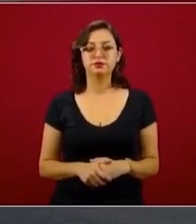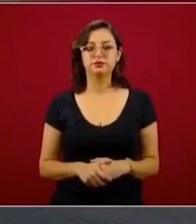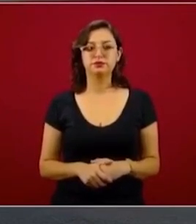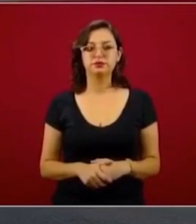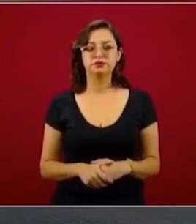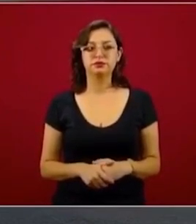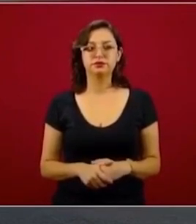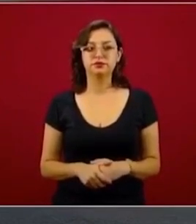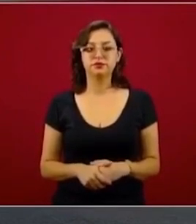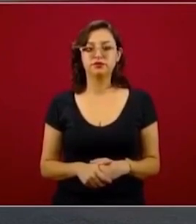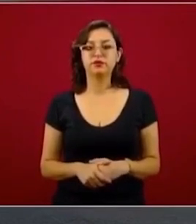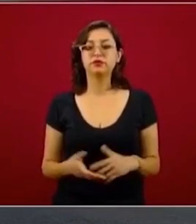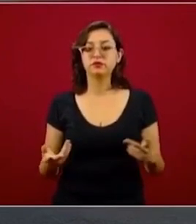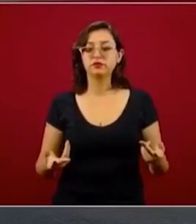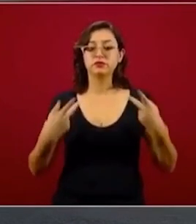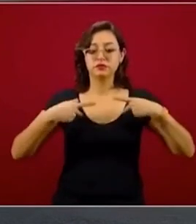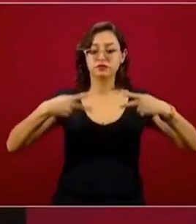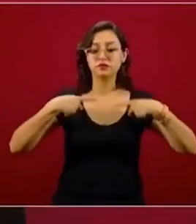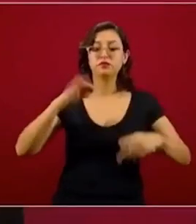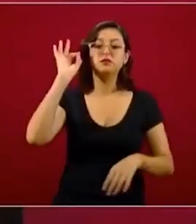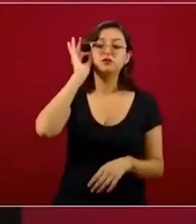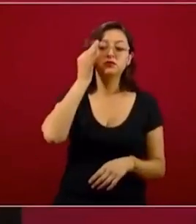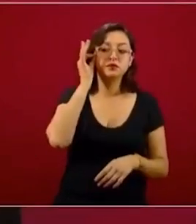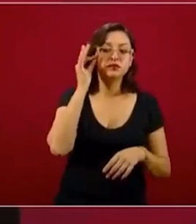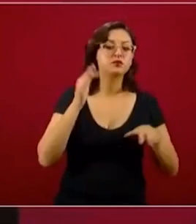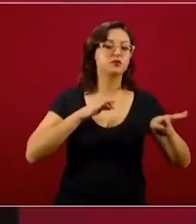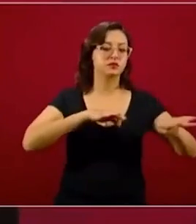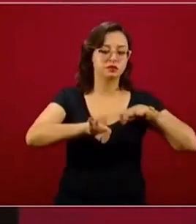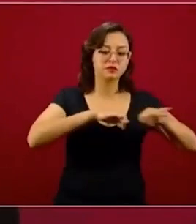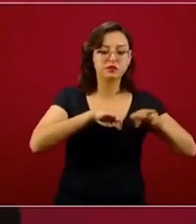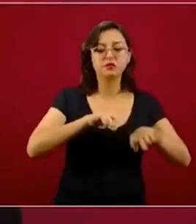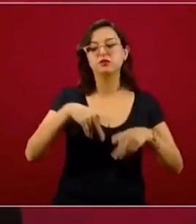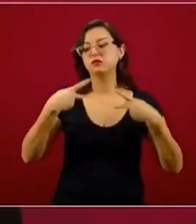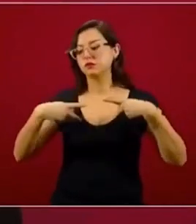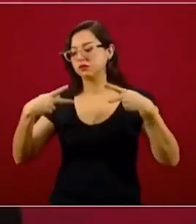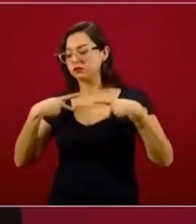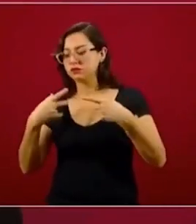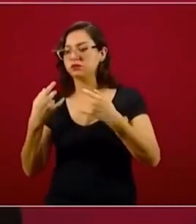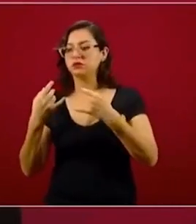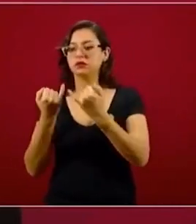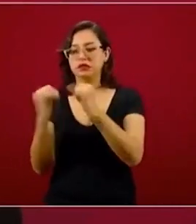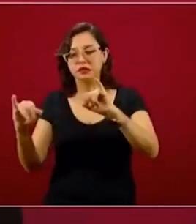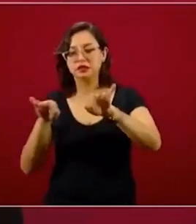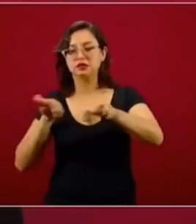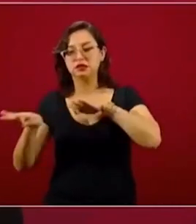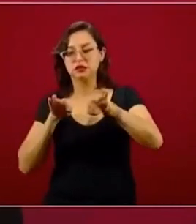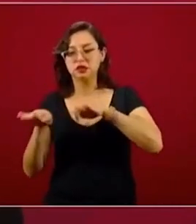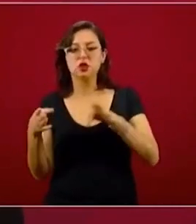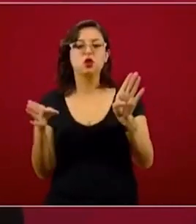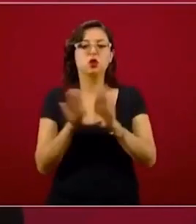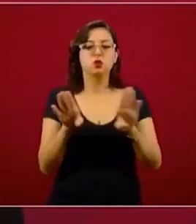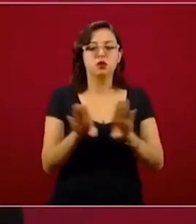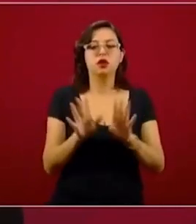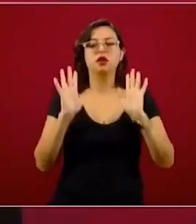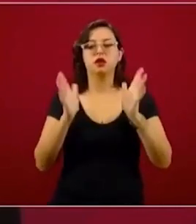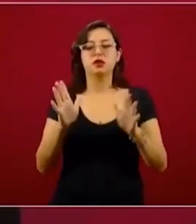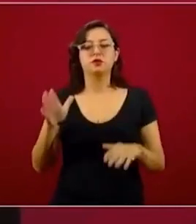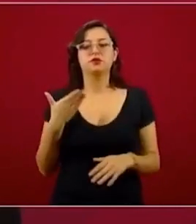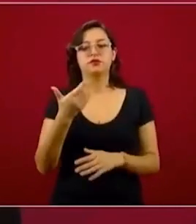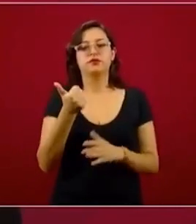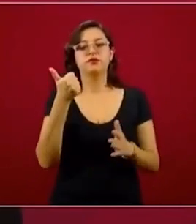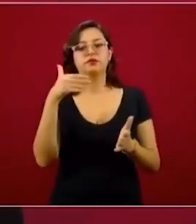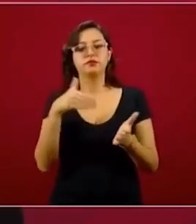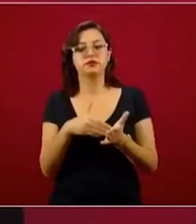personas trabajadoras del hogar y personas trabajadoras independientes. Tenemos ya solicitados tres mil 346